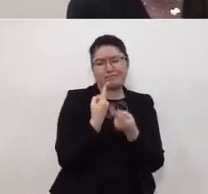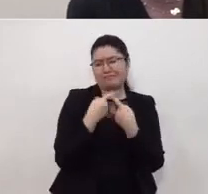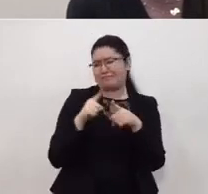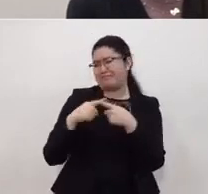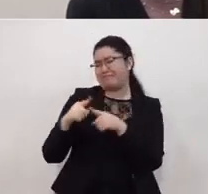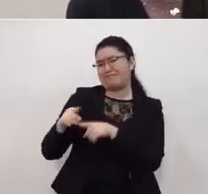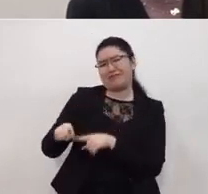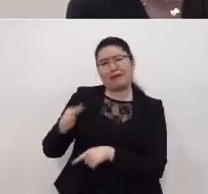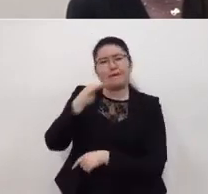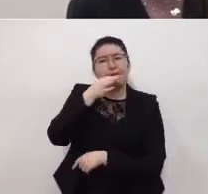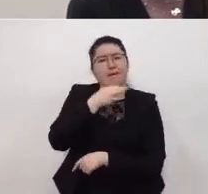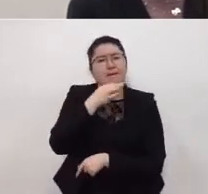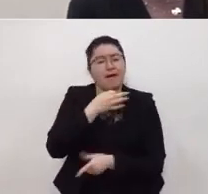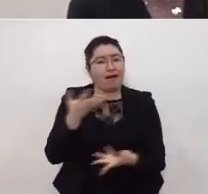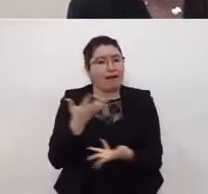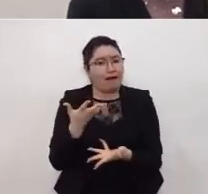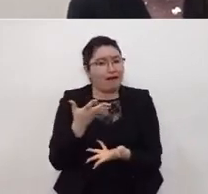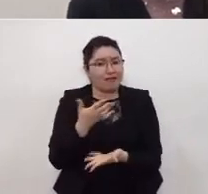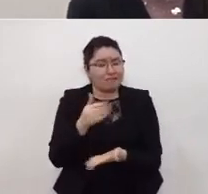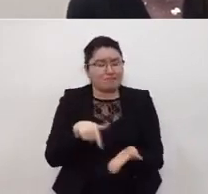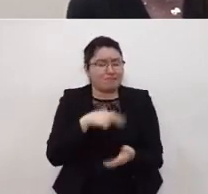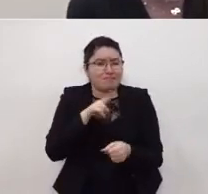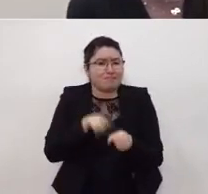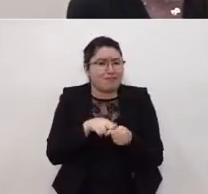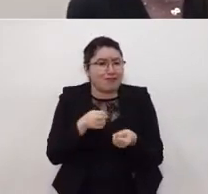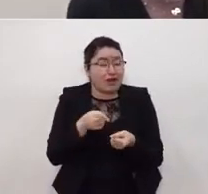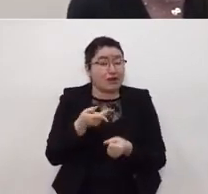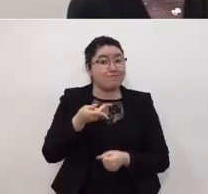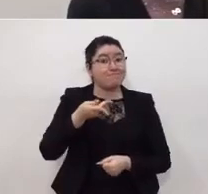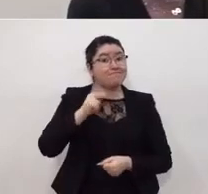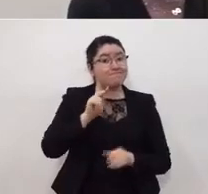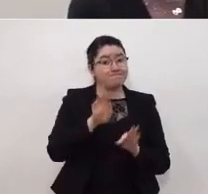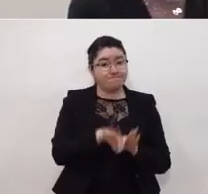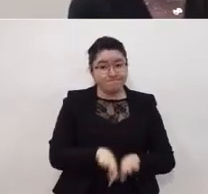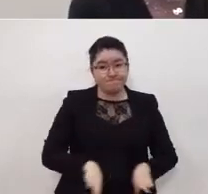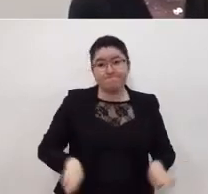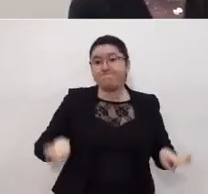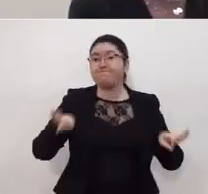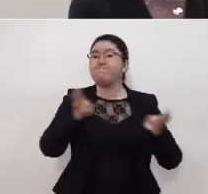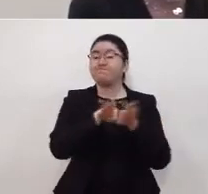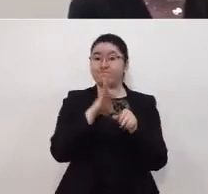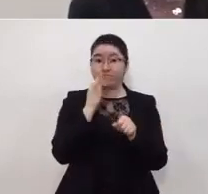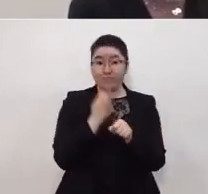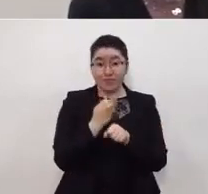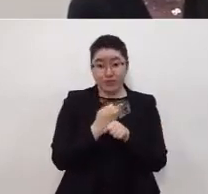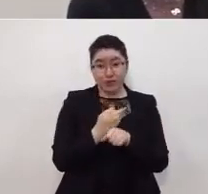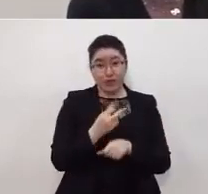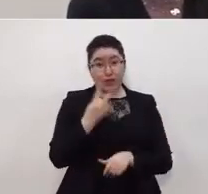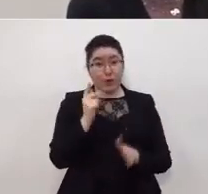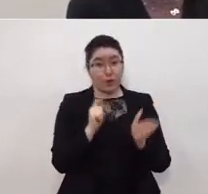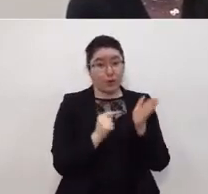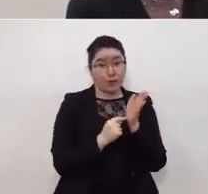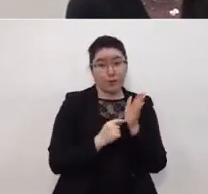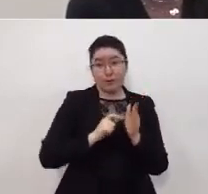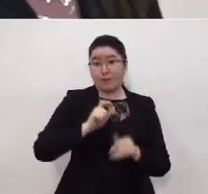que son comunes en la población de méxico es muy importante tener claridad de que dos mil veinte y dos mil veintiuno